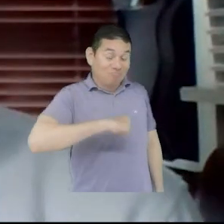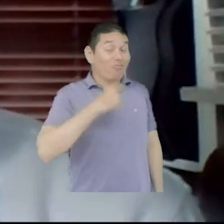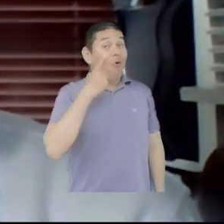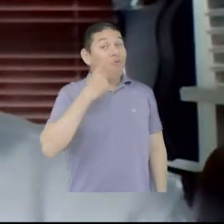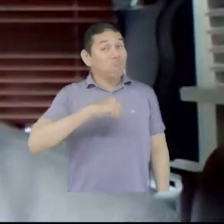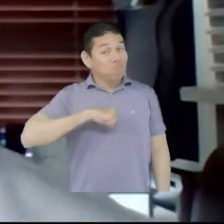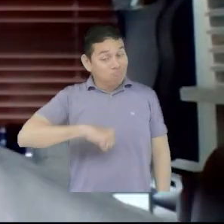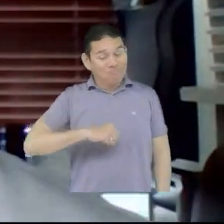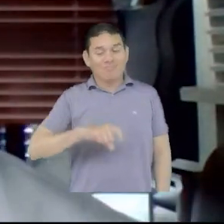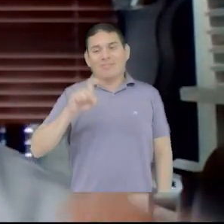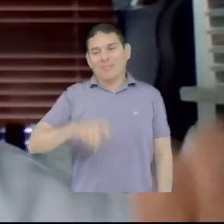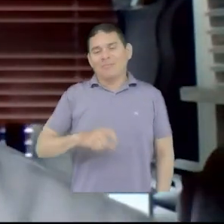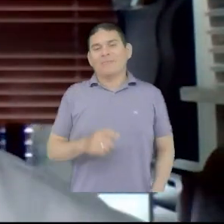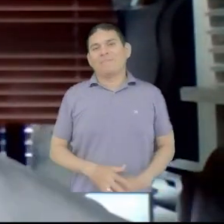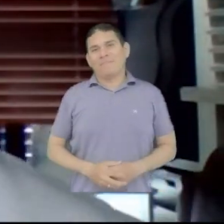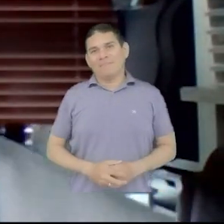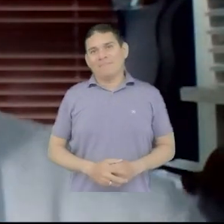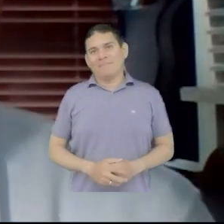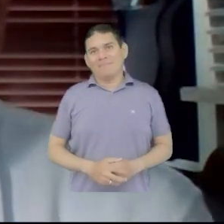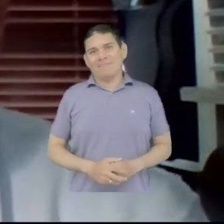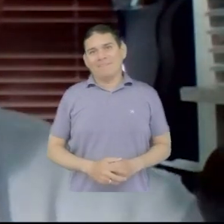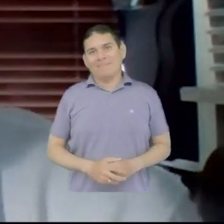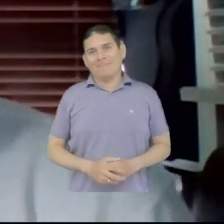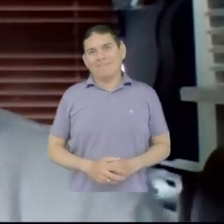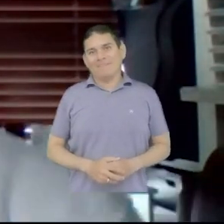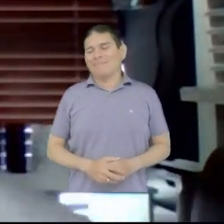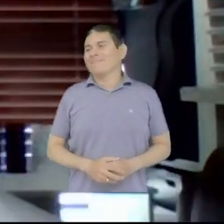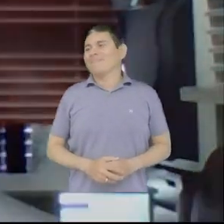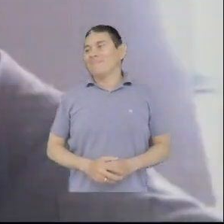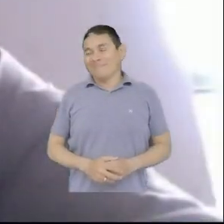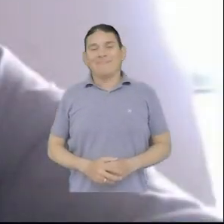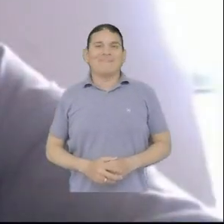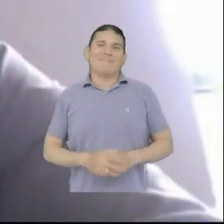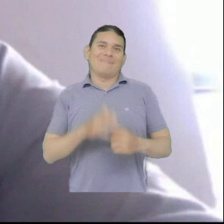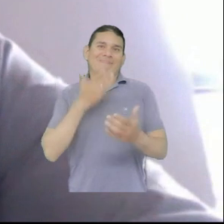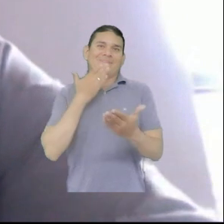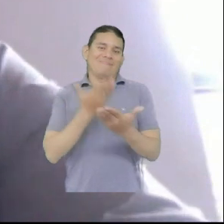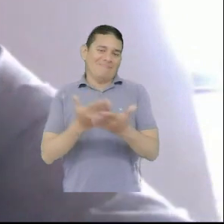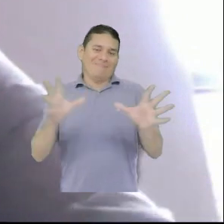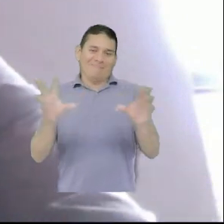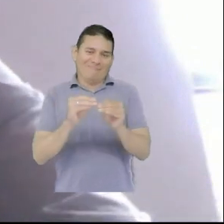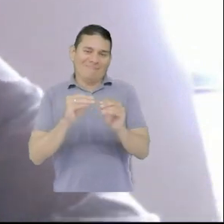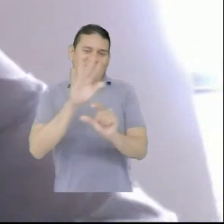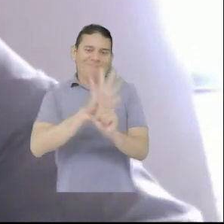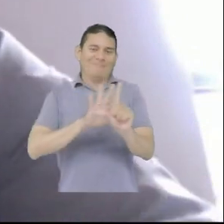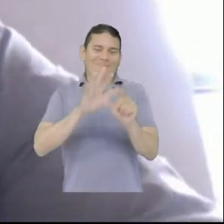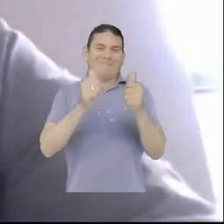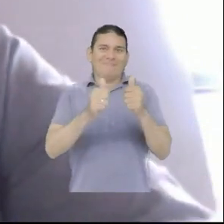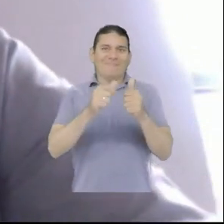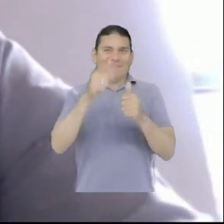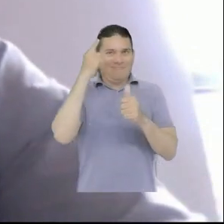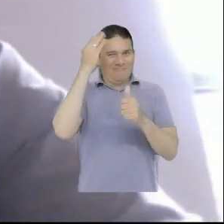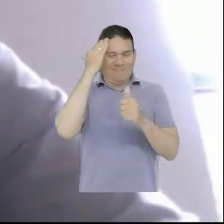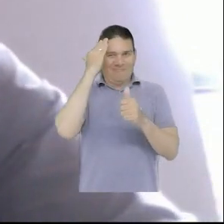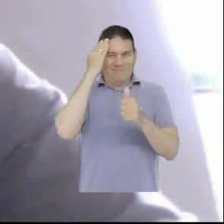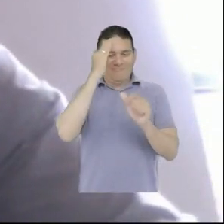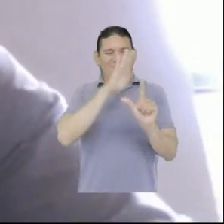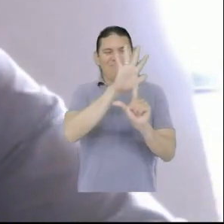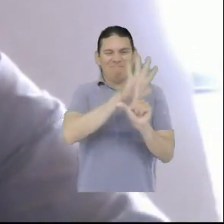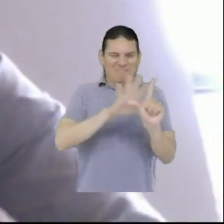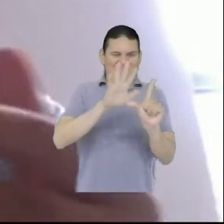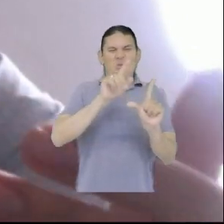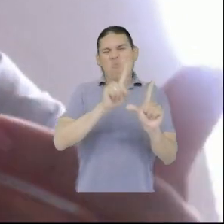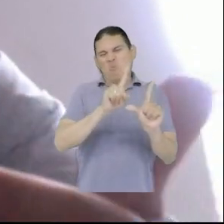jugada con los derechos entonces un abrazo para toda la audiencia y para ti bueno gente eso fue todo por hoy no se olviden que